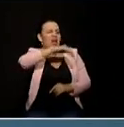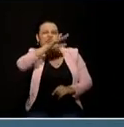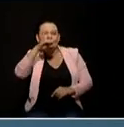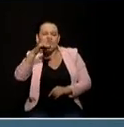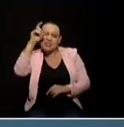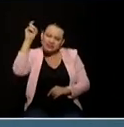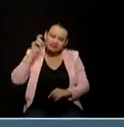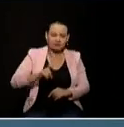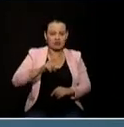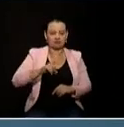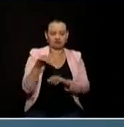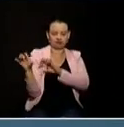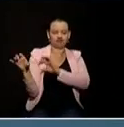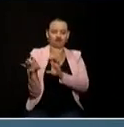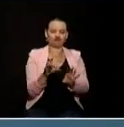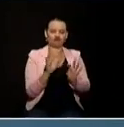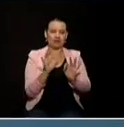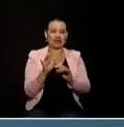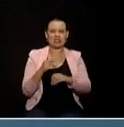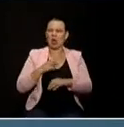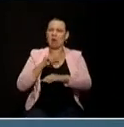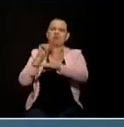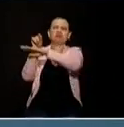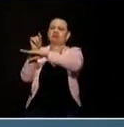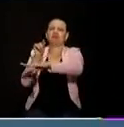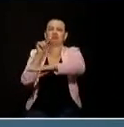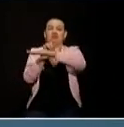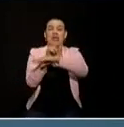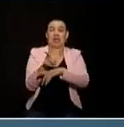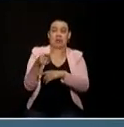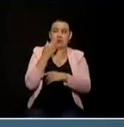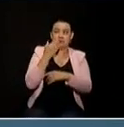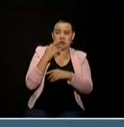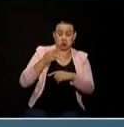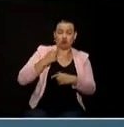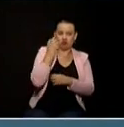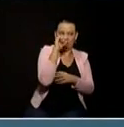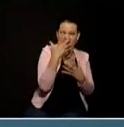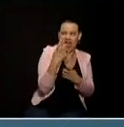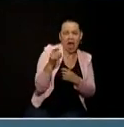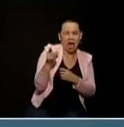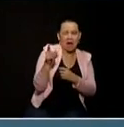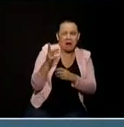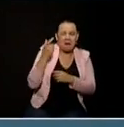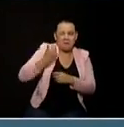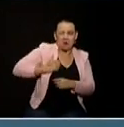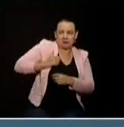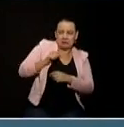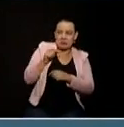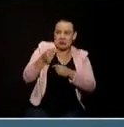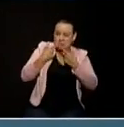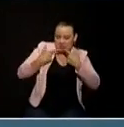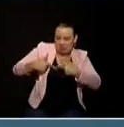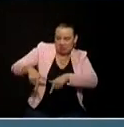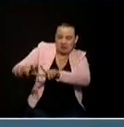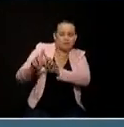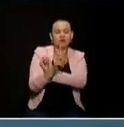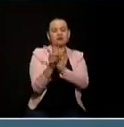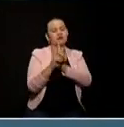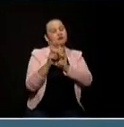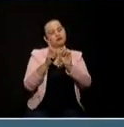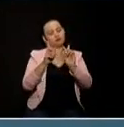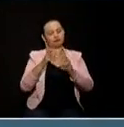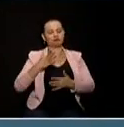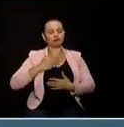nuevamente sin lacerar sin maltratar hablando de los temas superiores con la enorme convicción que he hecho mi tarea